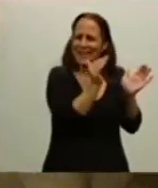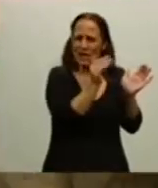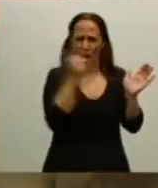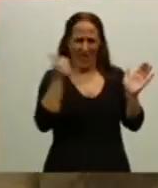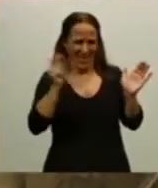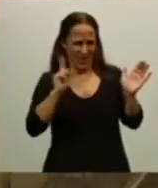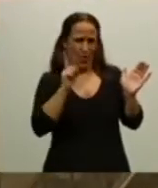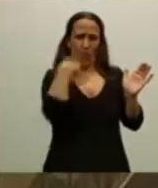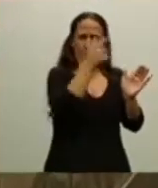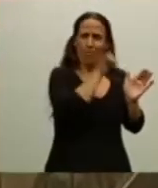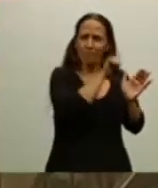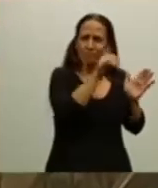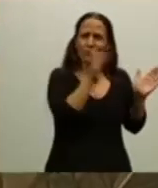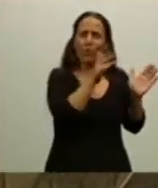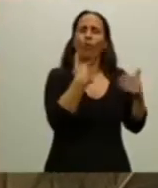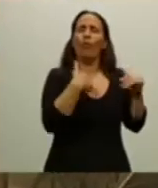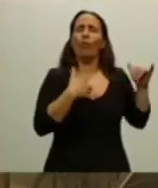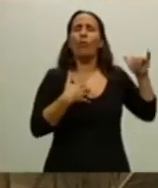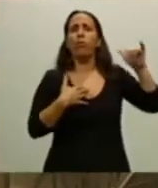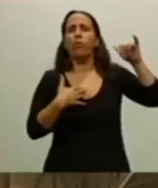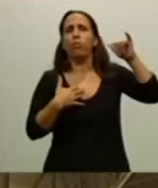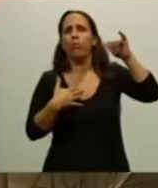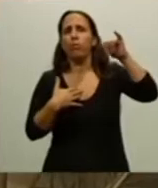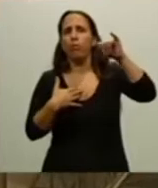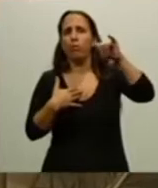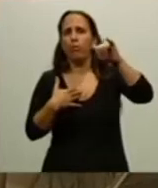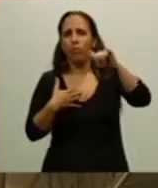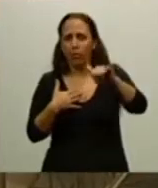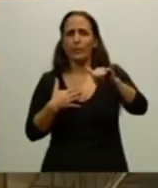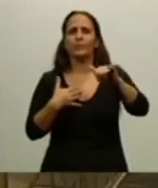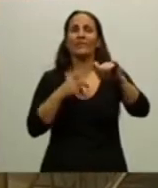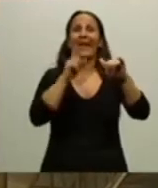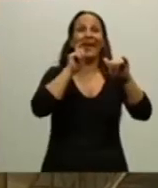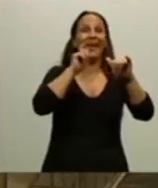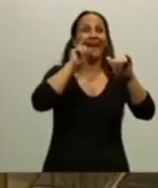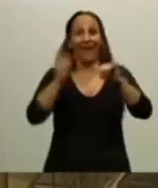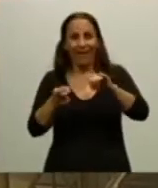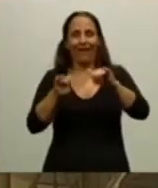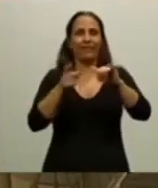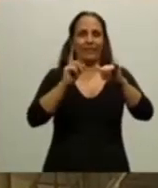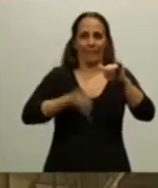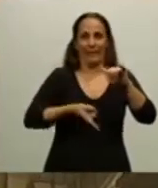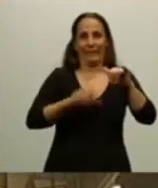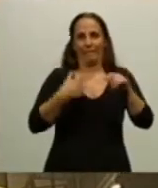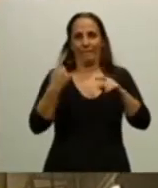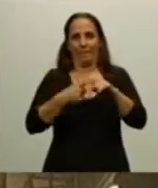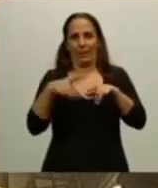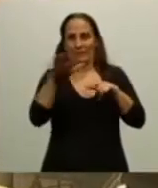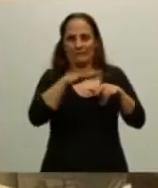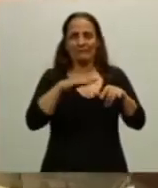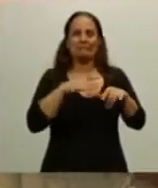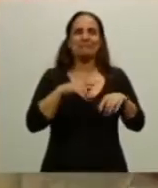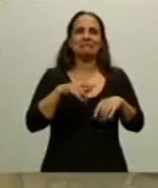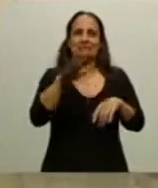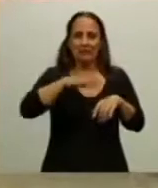violó, voló, y sí, violó también porque no podía ser, pero hay violaciones que están muy bien hechas,